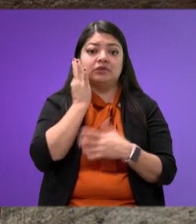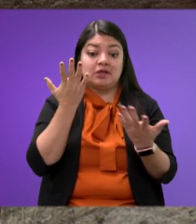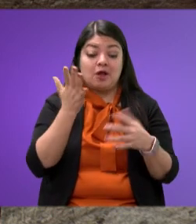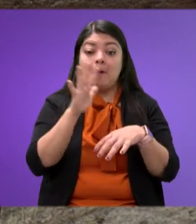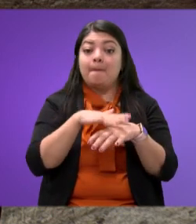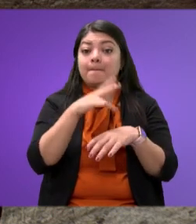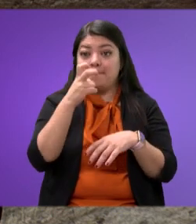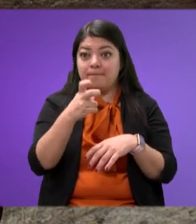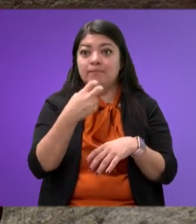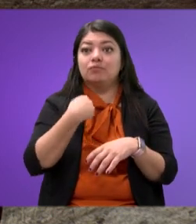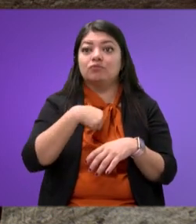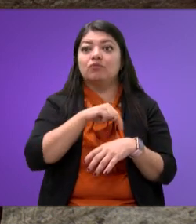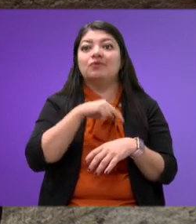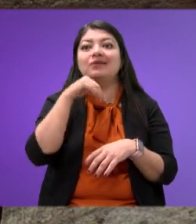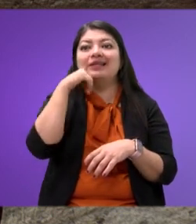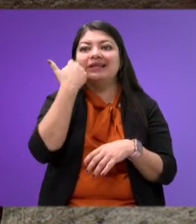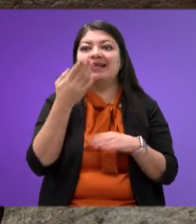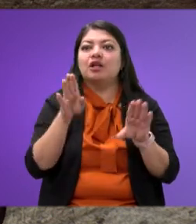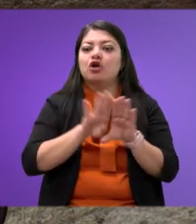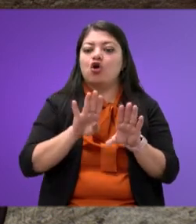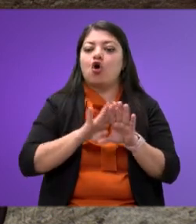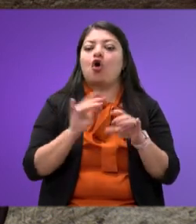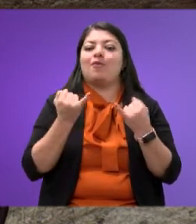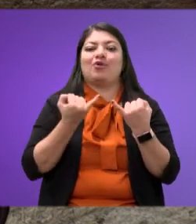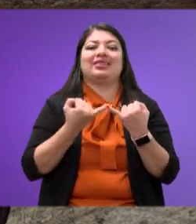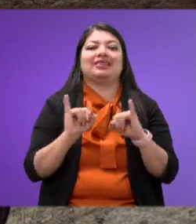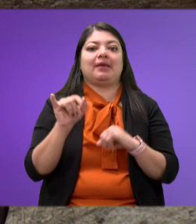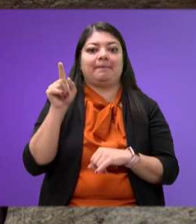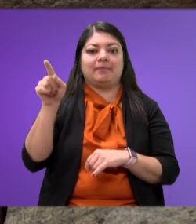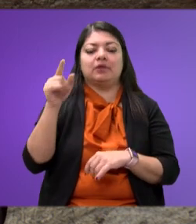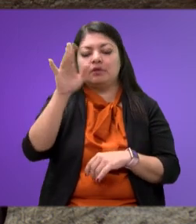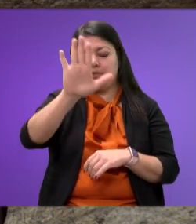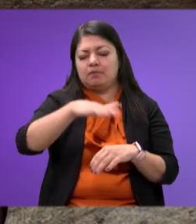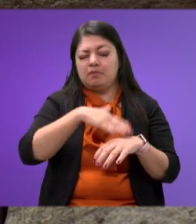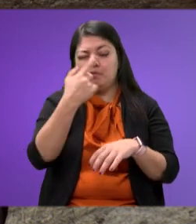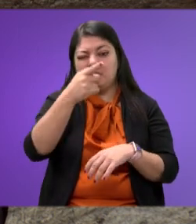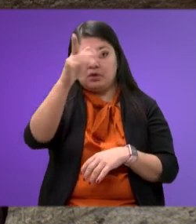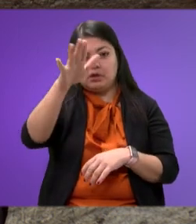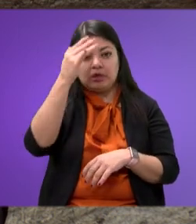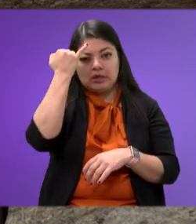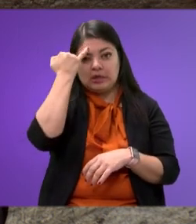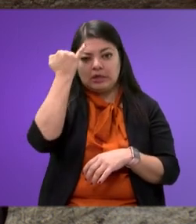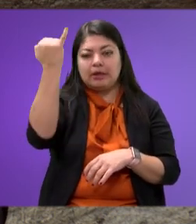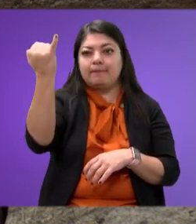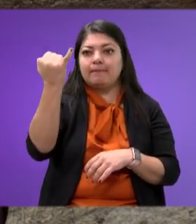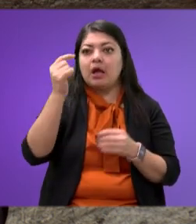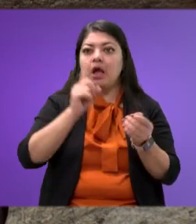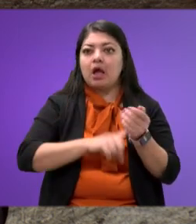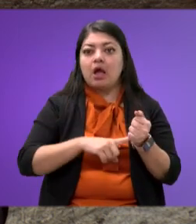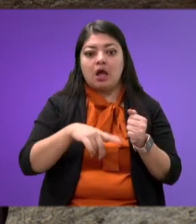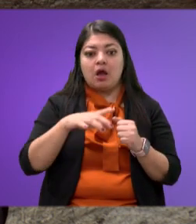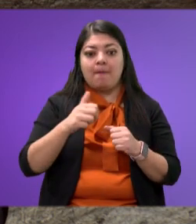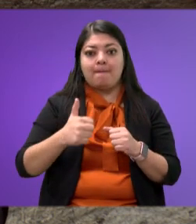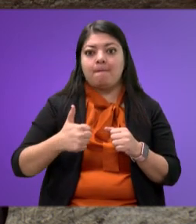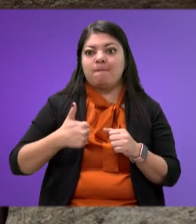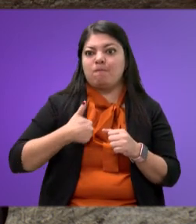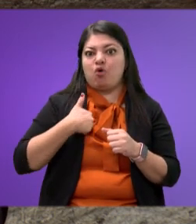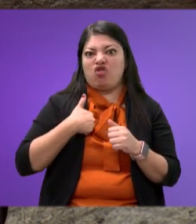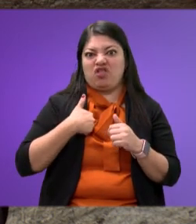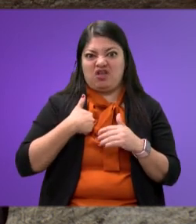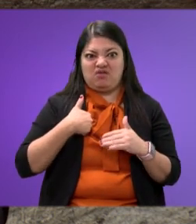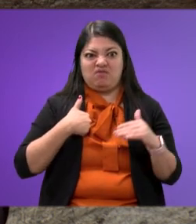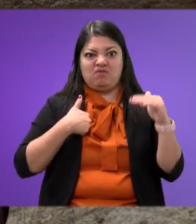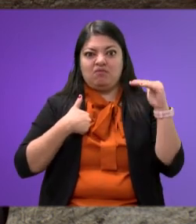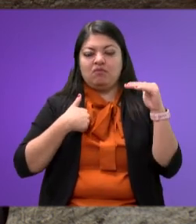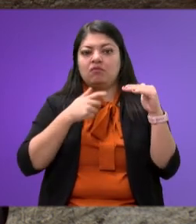es que sea autónoma porque, imagínate, quienes cometen el abuso de poder están en